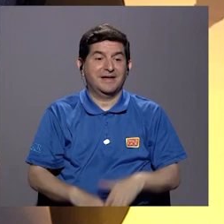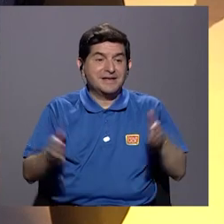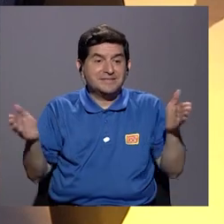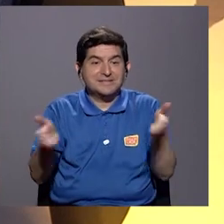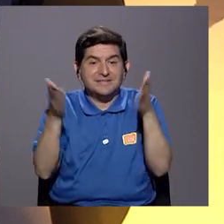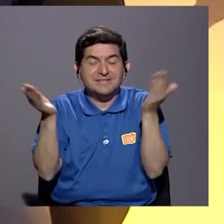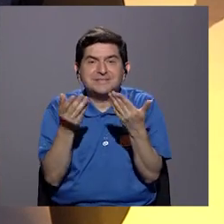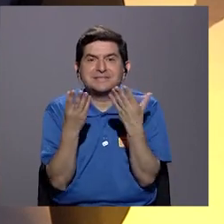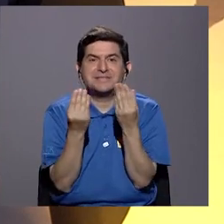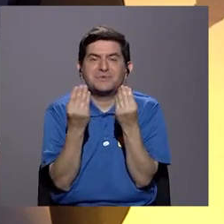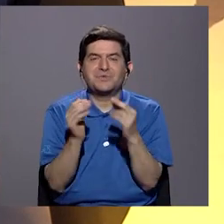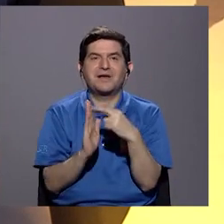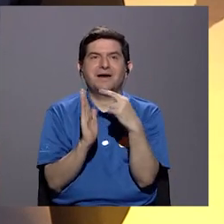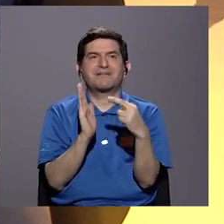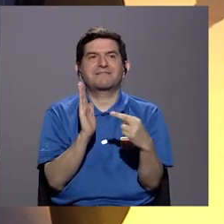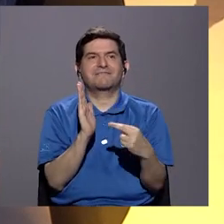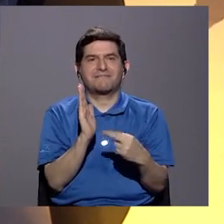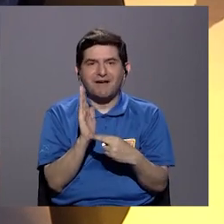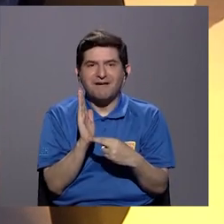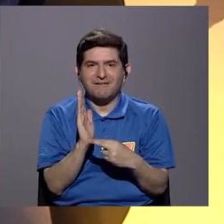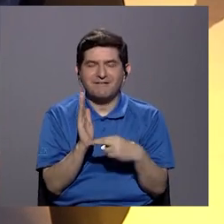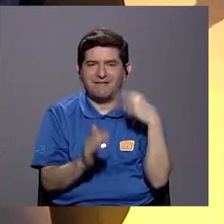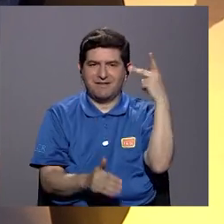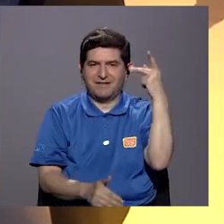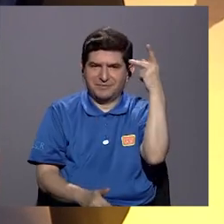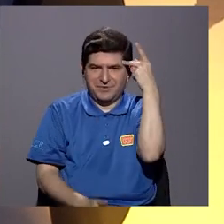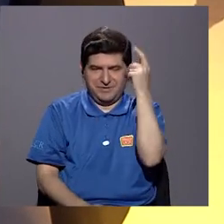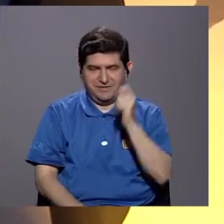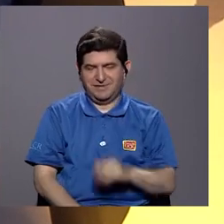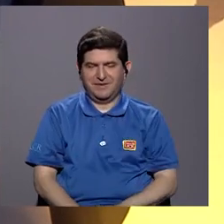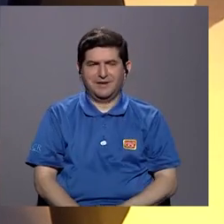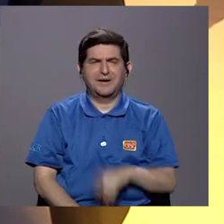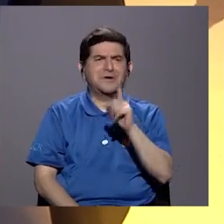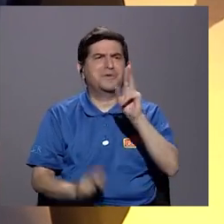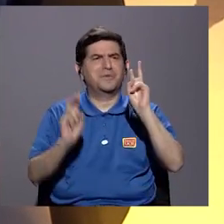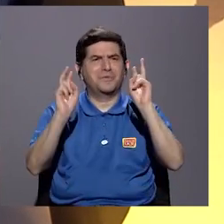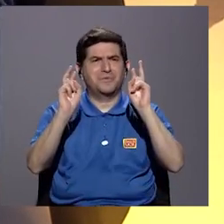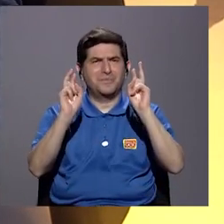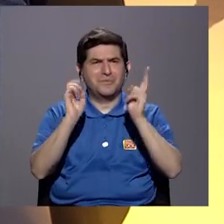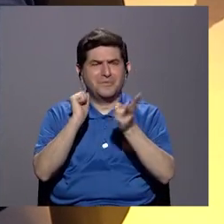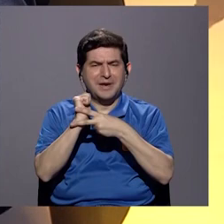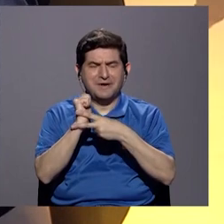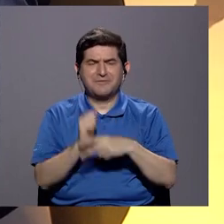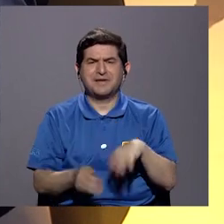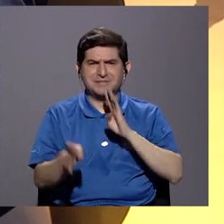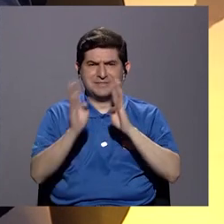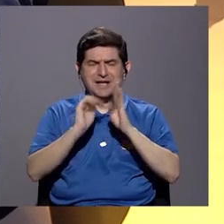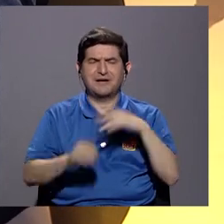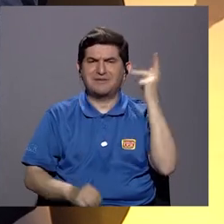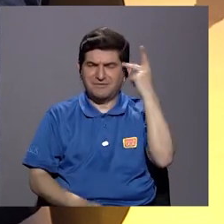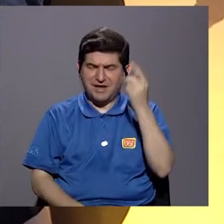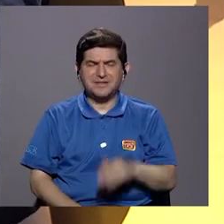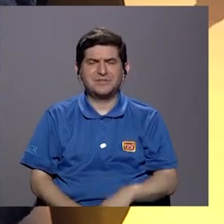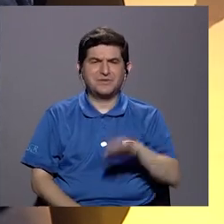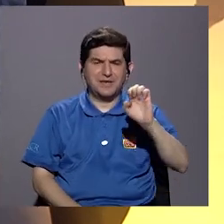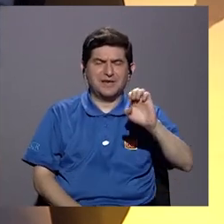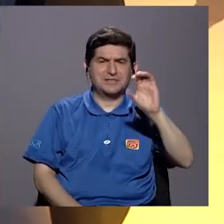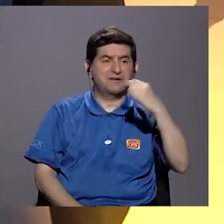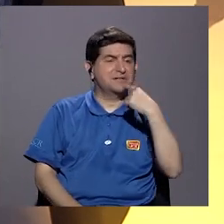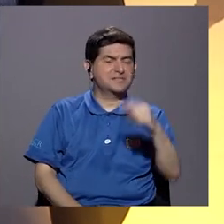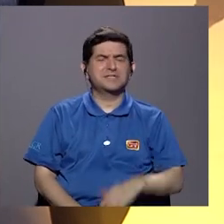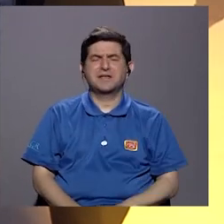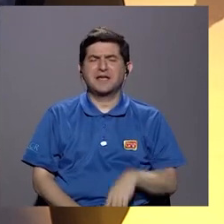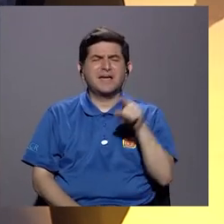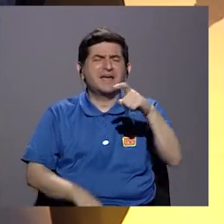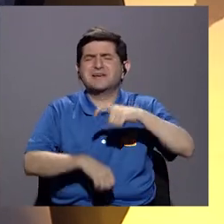porque alimentar el miedo es una, digamos, regla en la política. Una vez, hablando de este tema, una vez doña Elizabeth Odio nos dijo que ella había podido hacer varias reformas porque no tenía ese